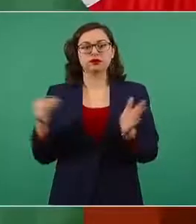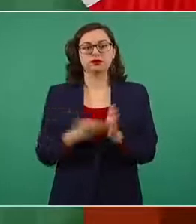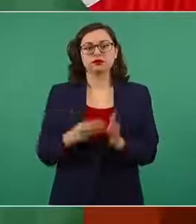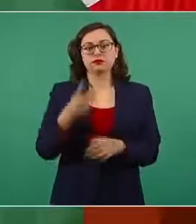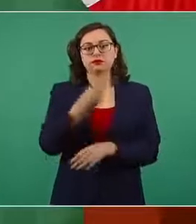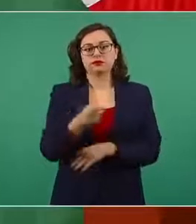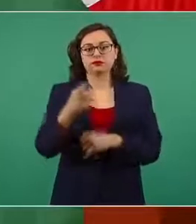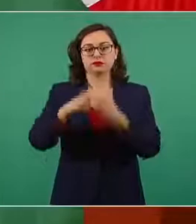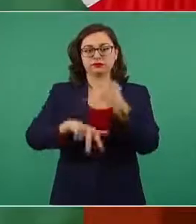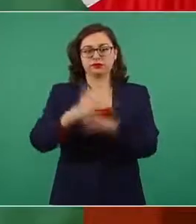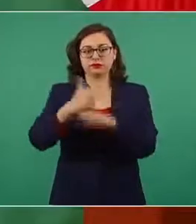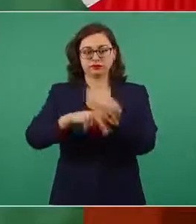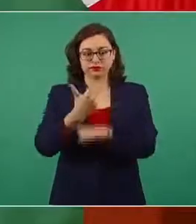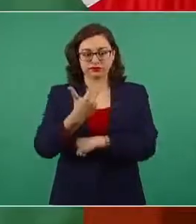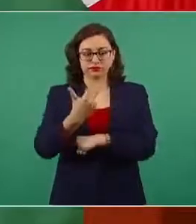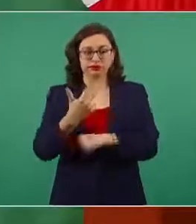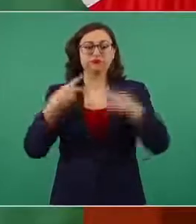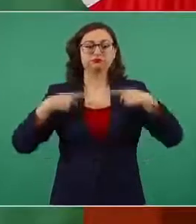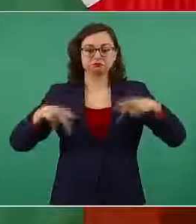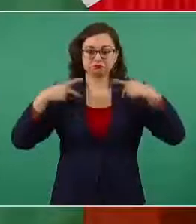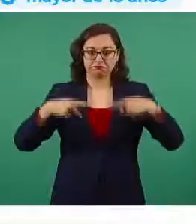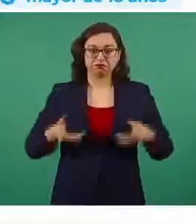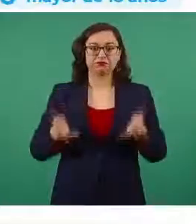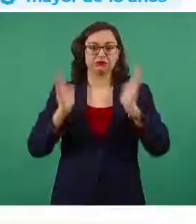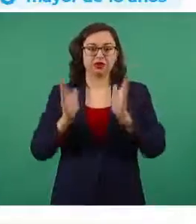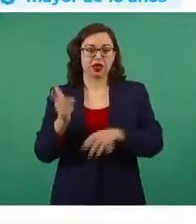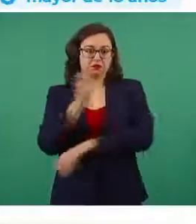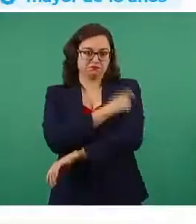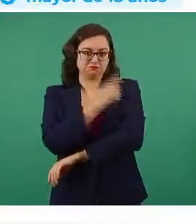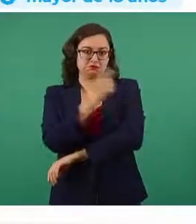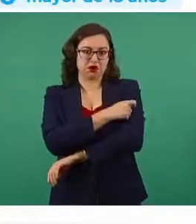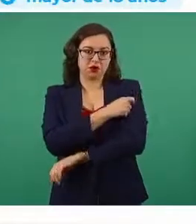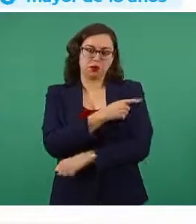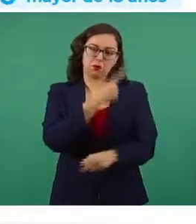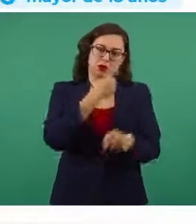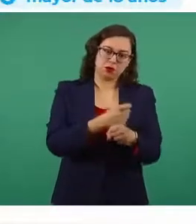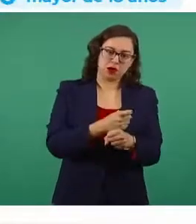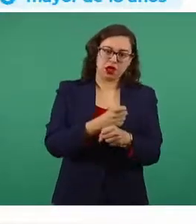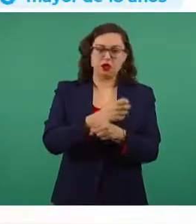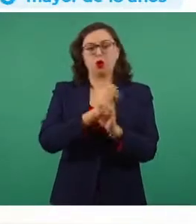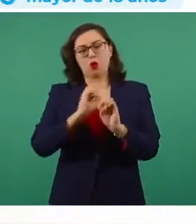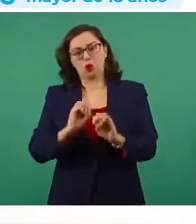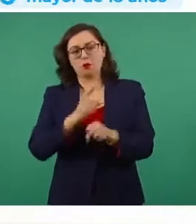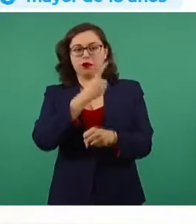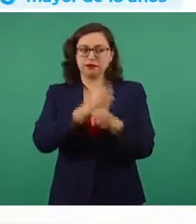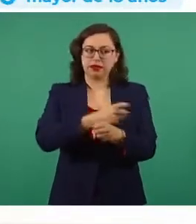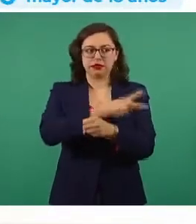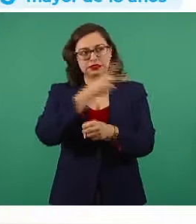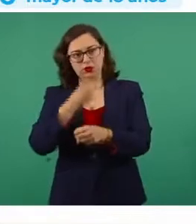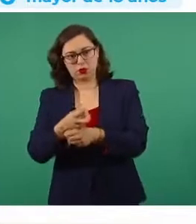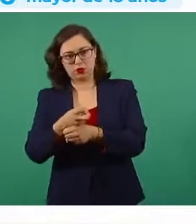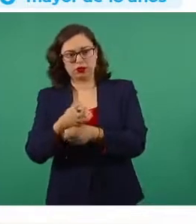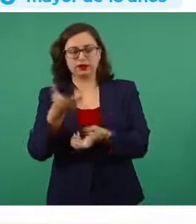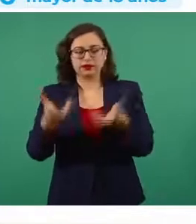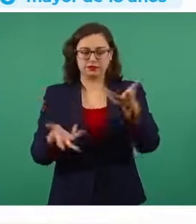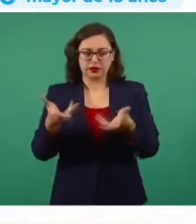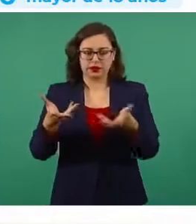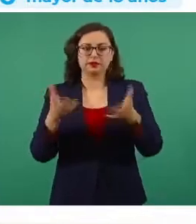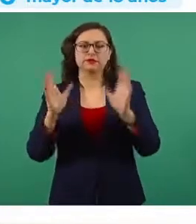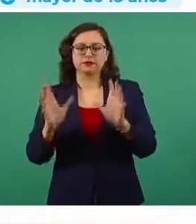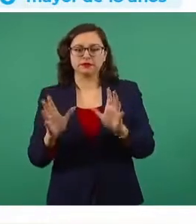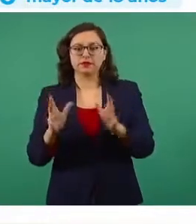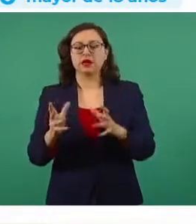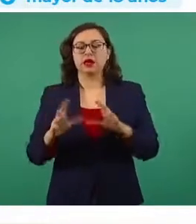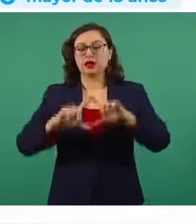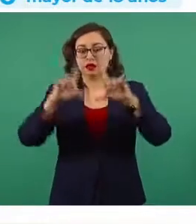personas que hemos recibido la primera o la segunda dosis y esto representa 25